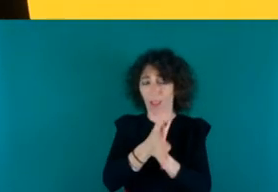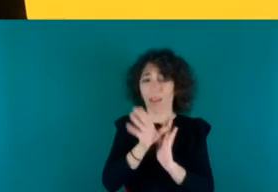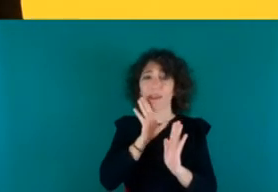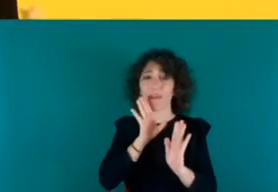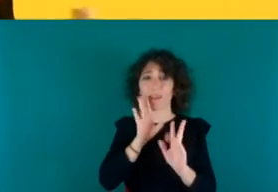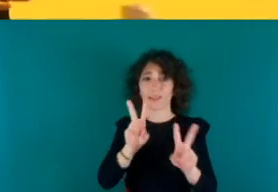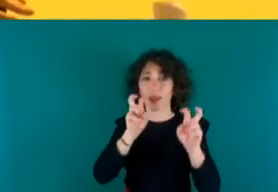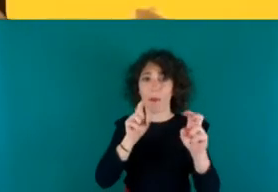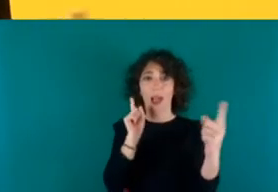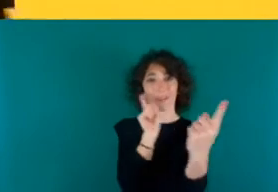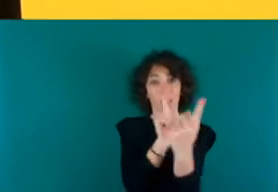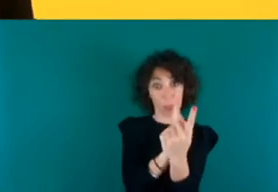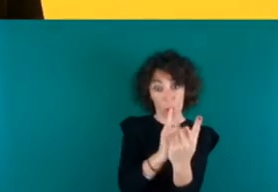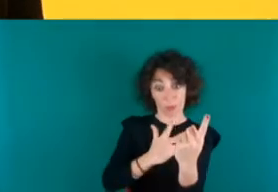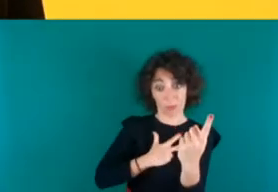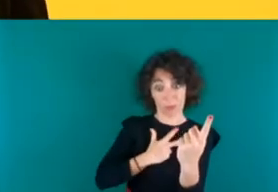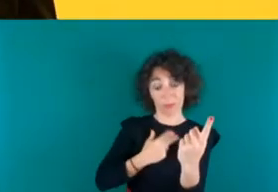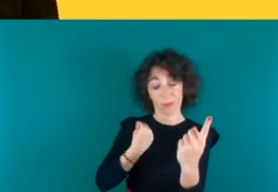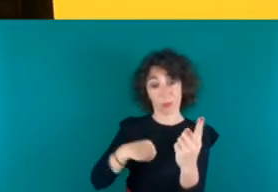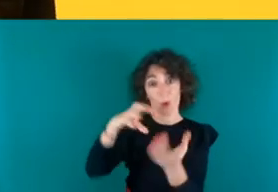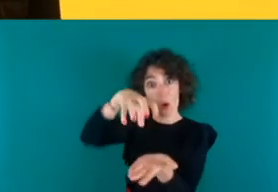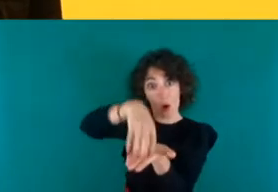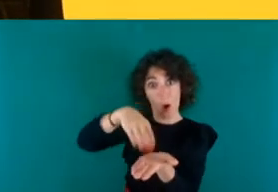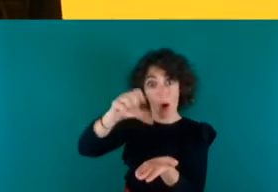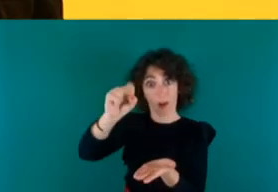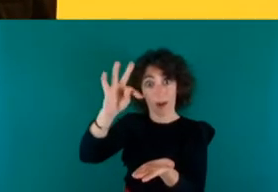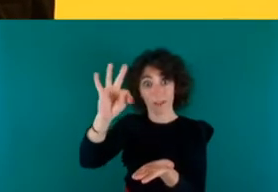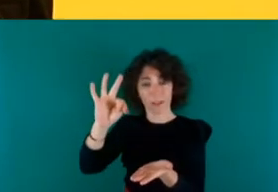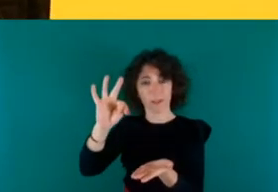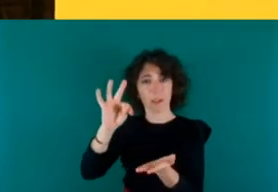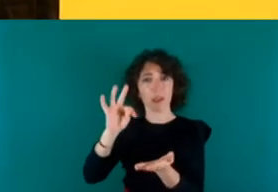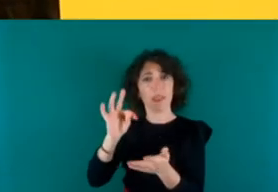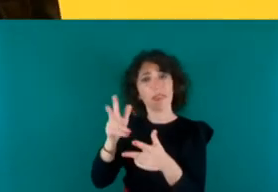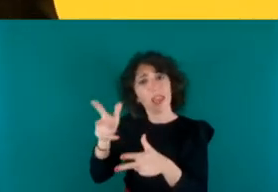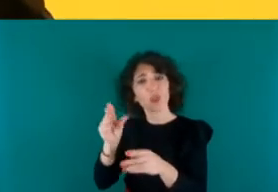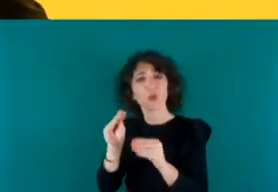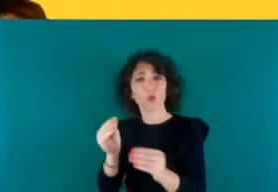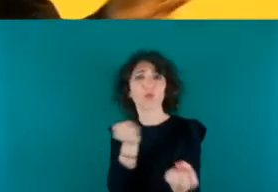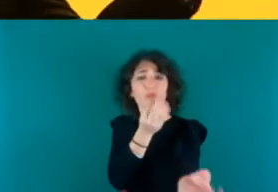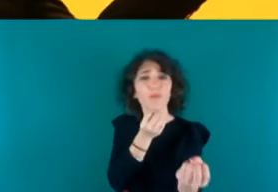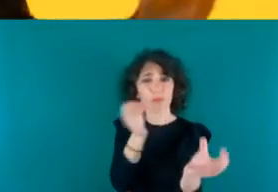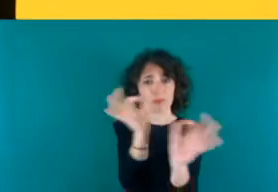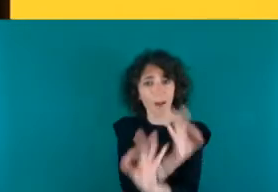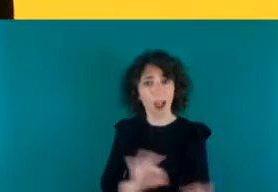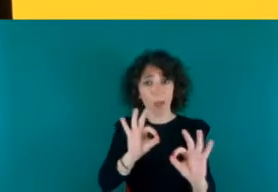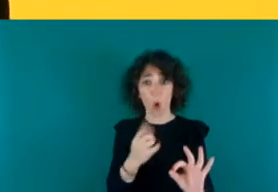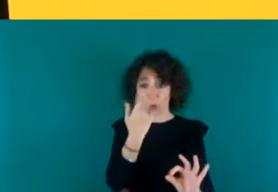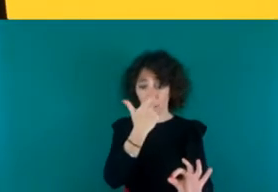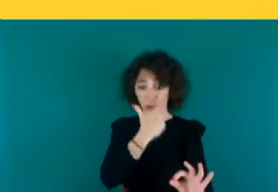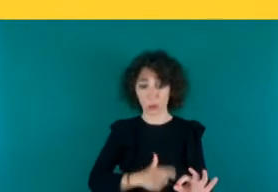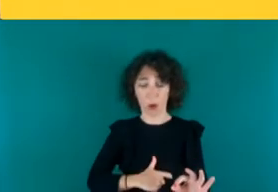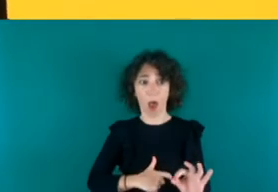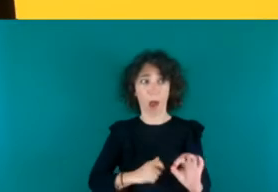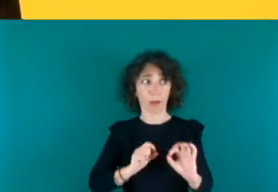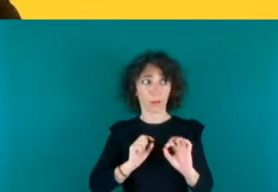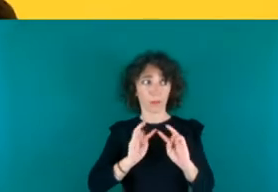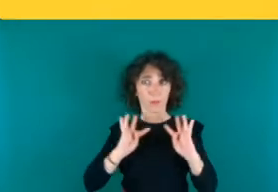letrada que recibían en el CATE, no se les informa de sus derechos. Como viene un abogado para atender a 20 chicos, pues,